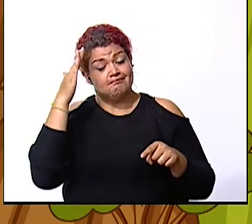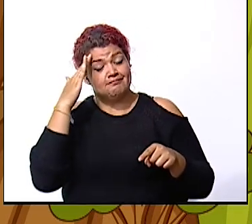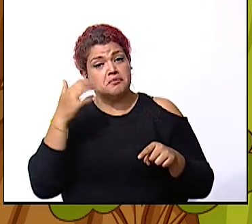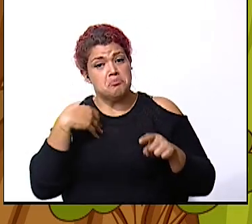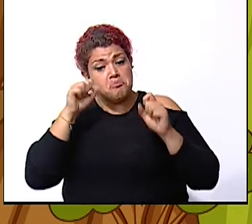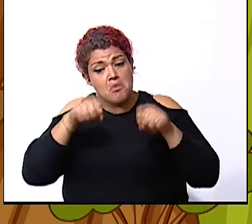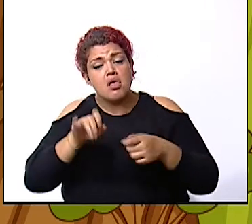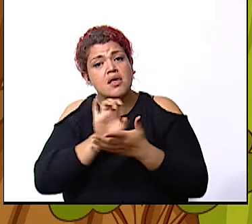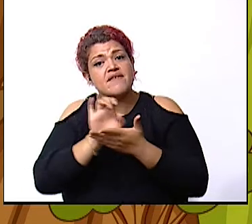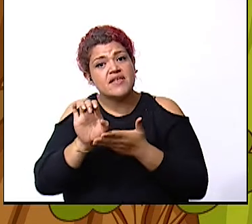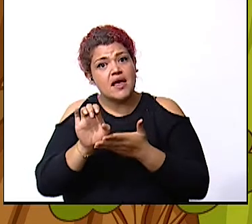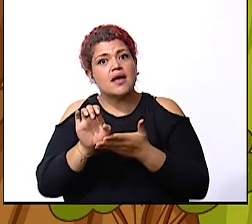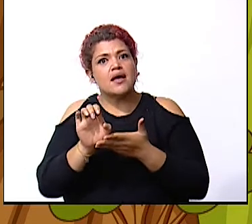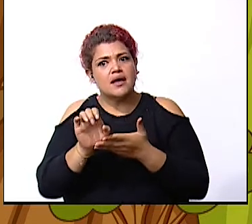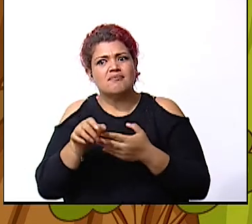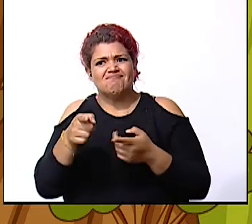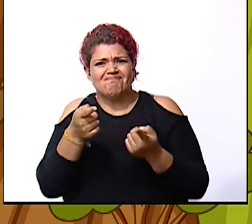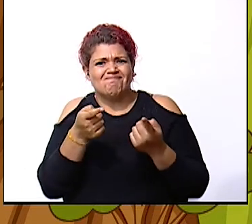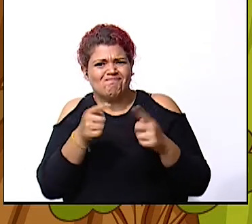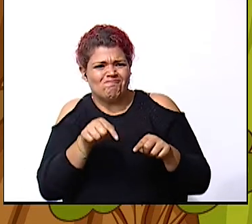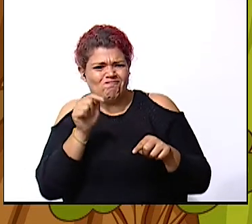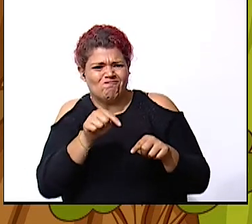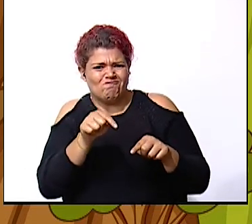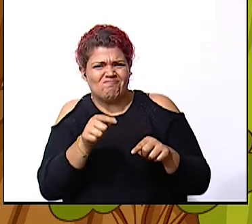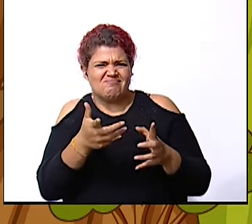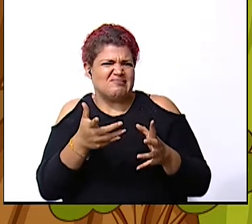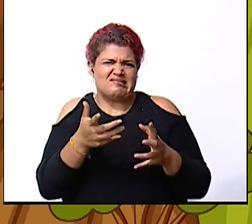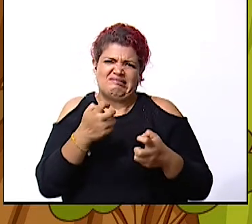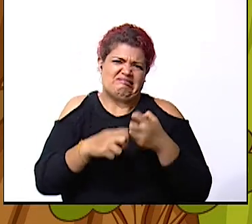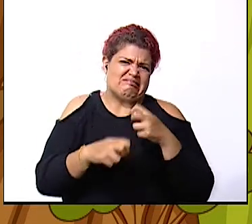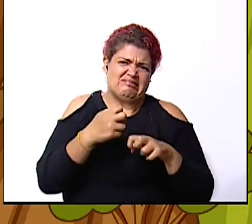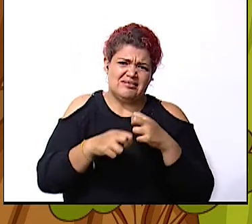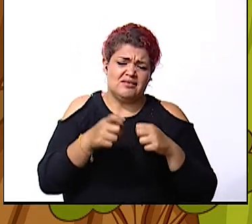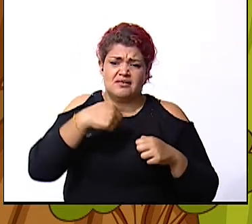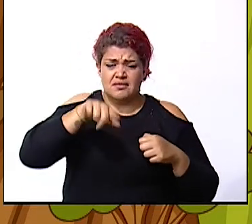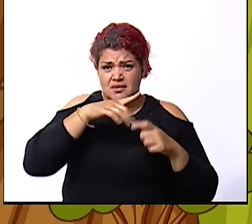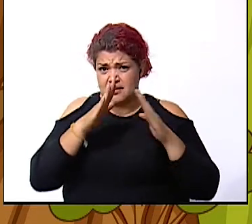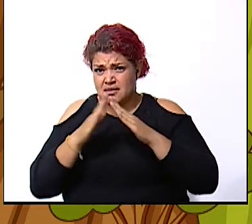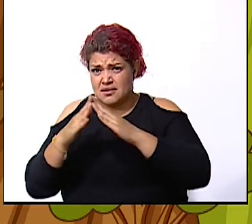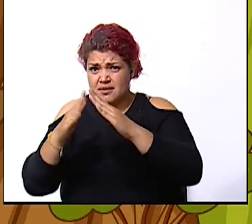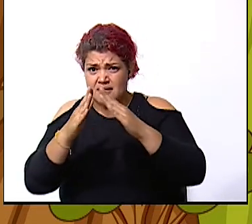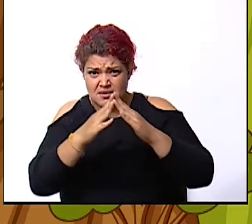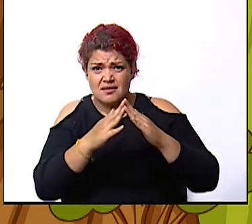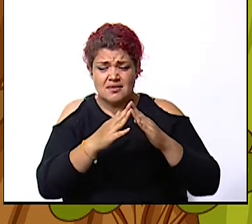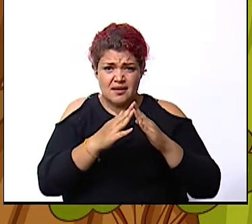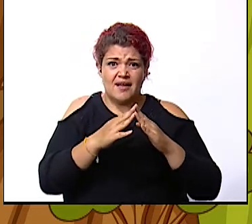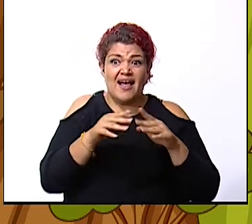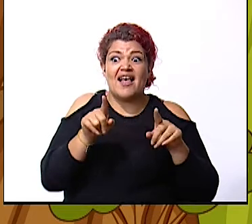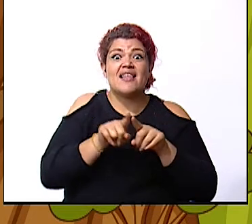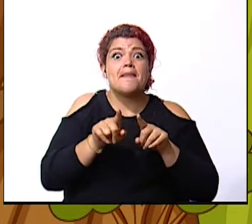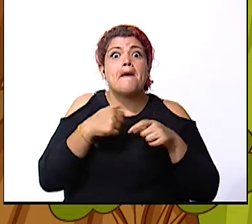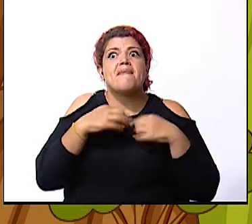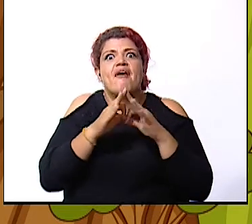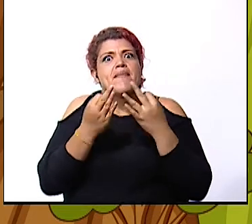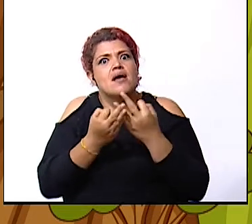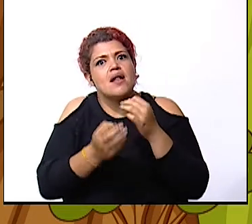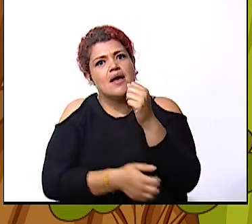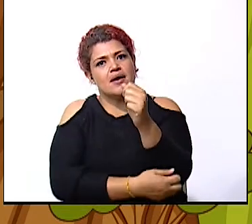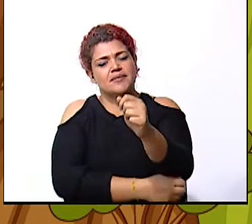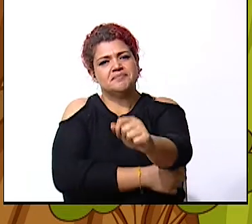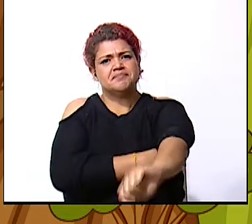evitar estas situaciones estas catástrofes en nuestra comunidad y también en nuestra familia